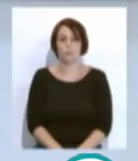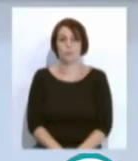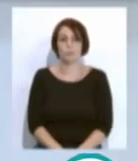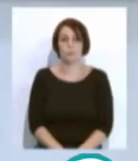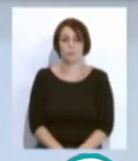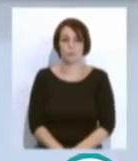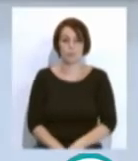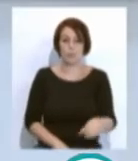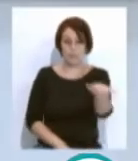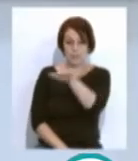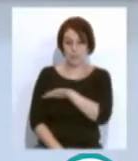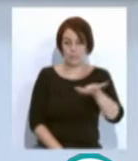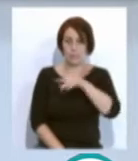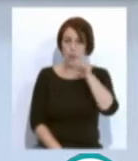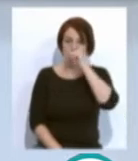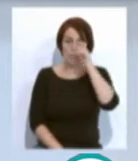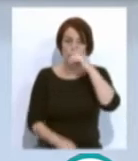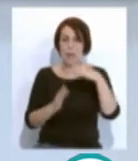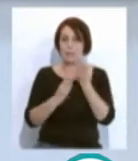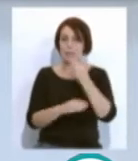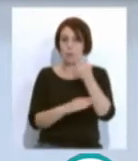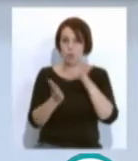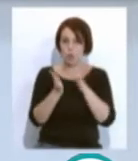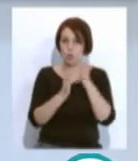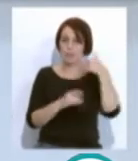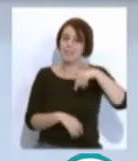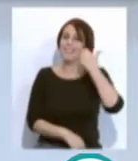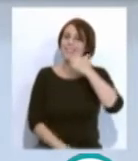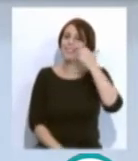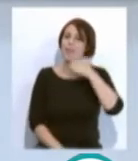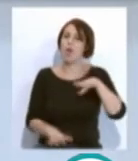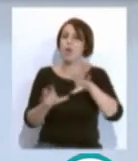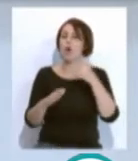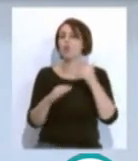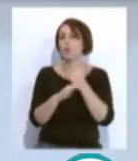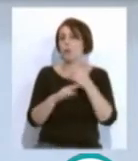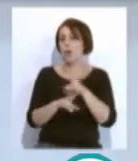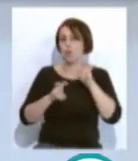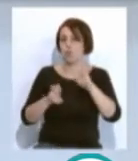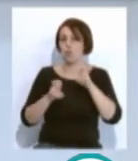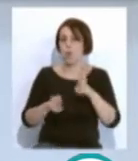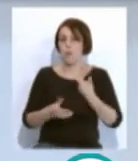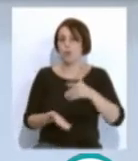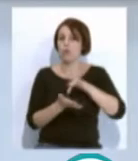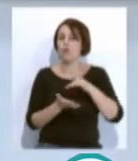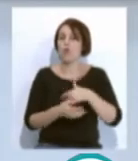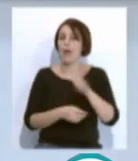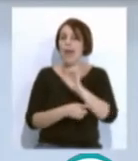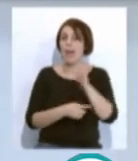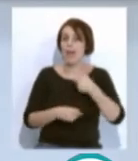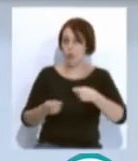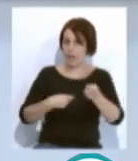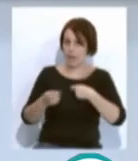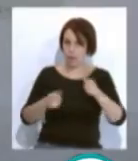Y el patio de la antigua Casa del Niño Jesús ha acogido este sábado 10 de octubre una nueva sesión del Ecomercado, un mercado